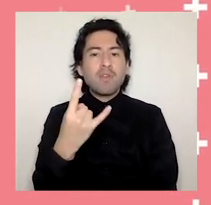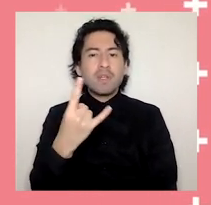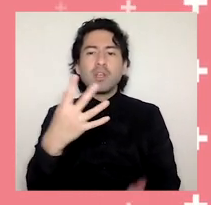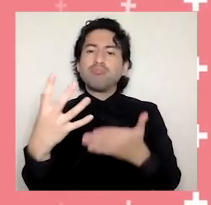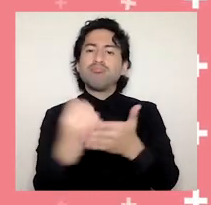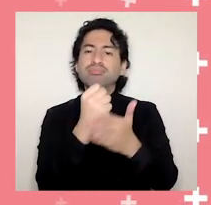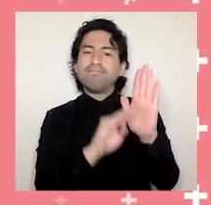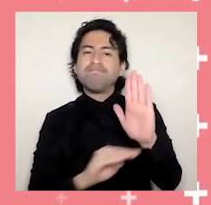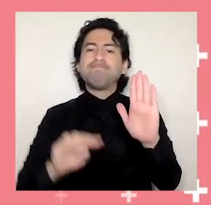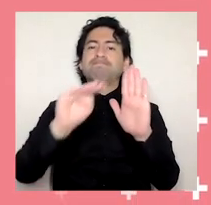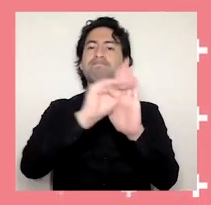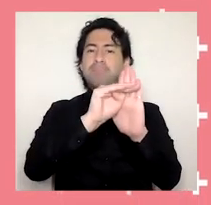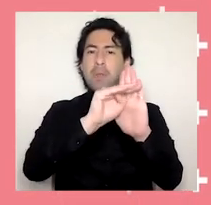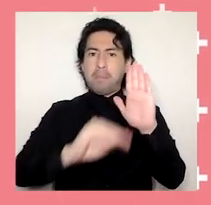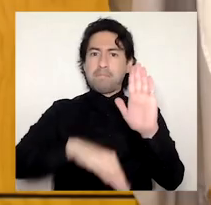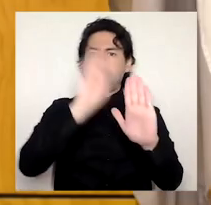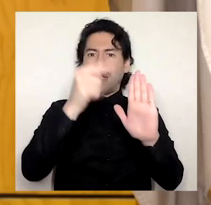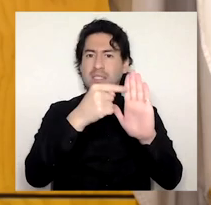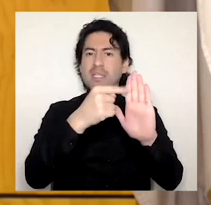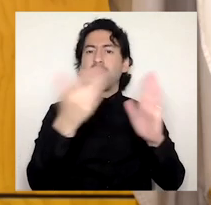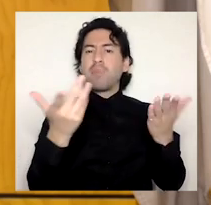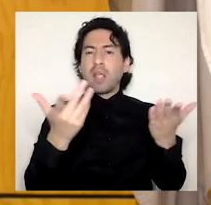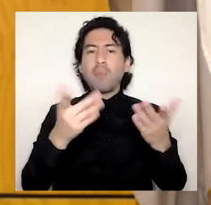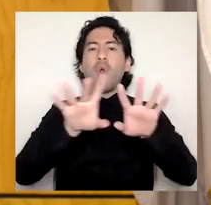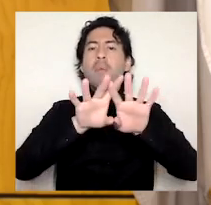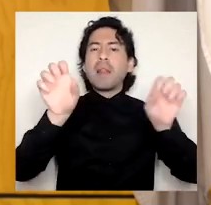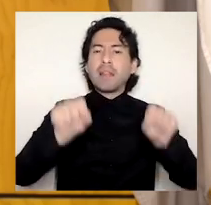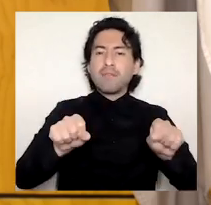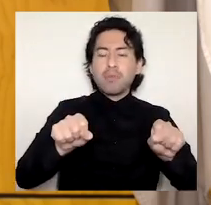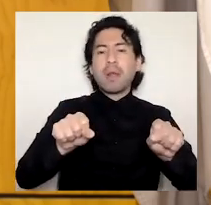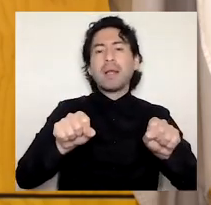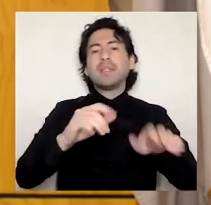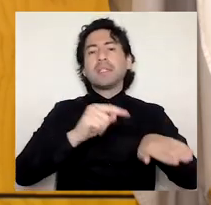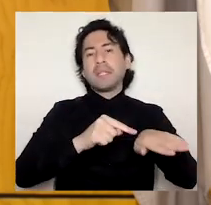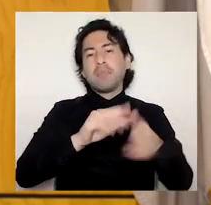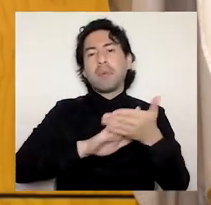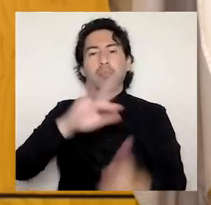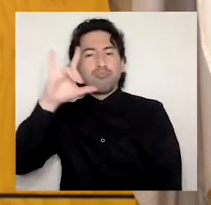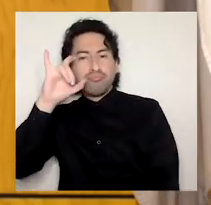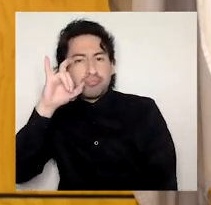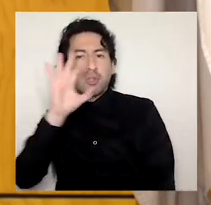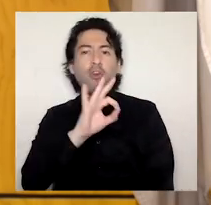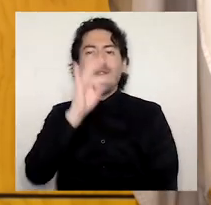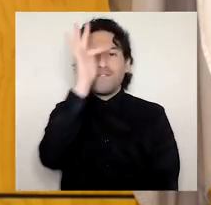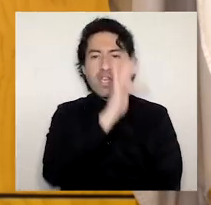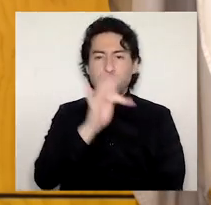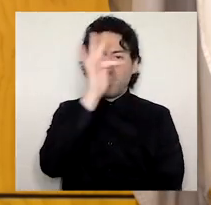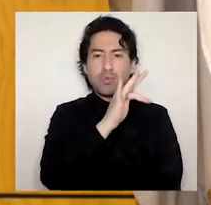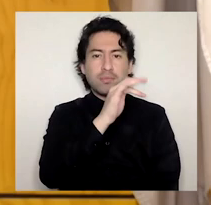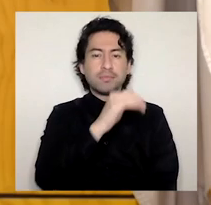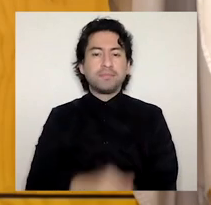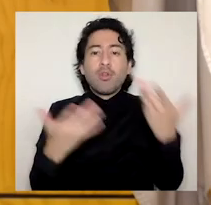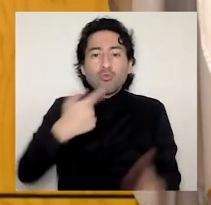digitales como Instagram y Facebook. Desde que asumimos el gobierno universitario a fines de agosto de 2018